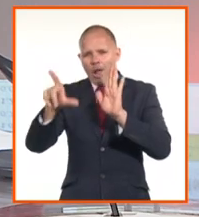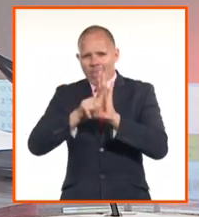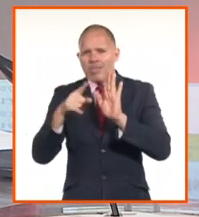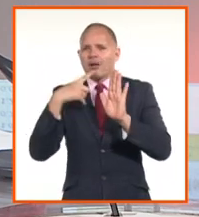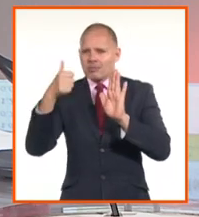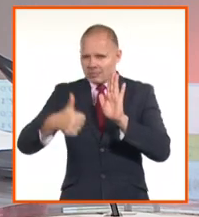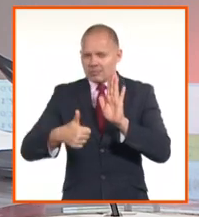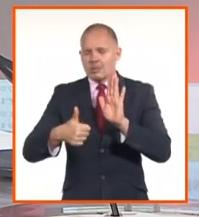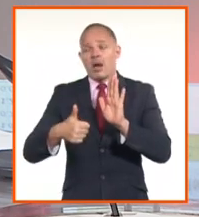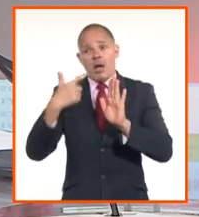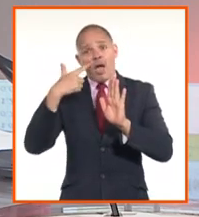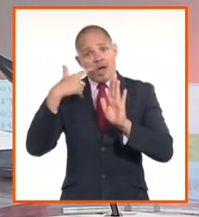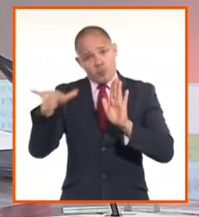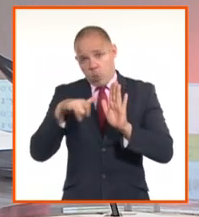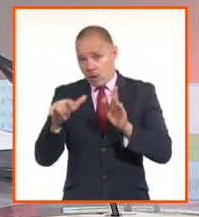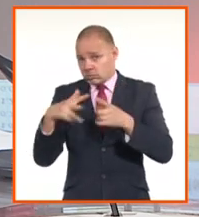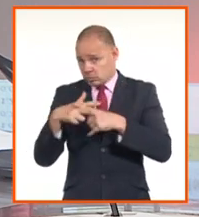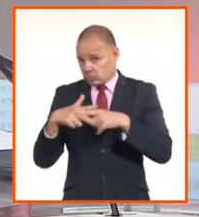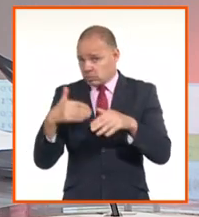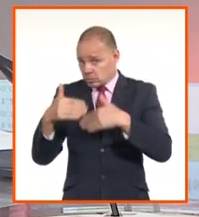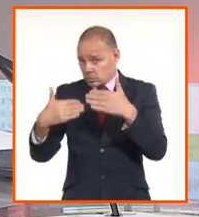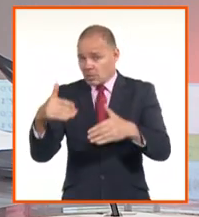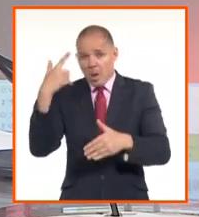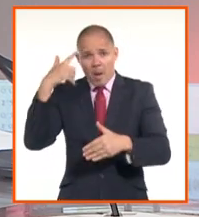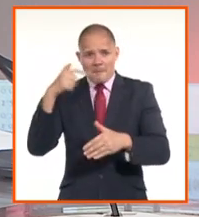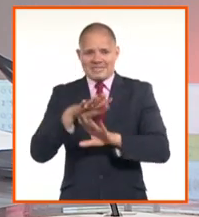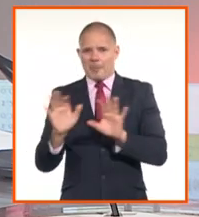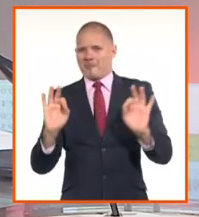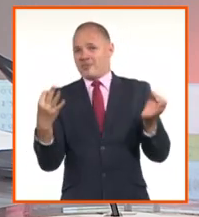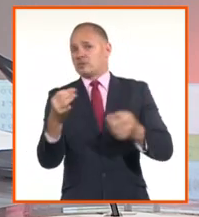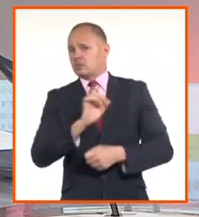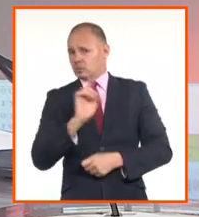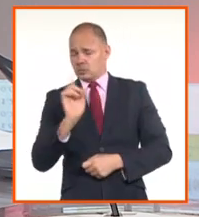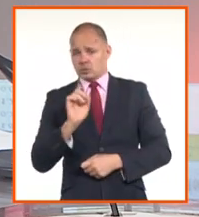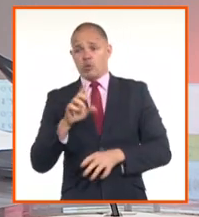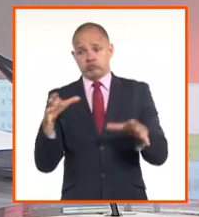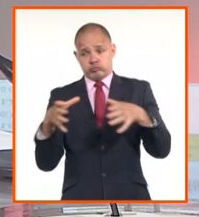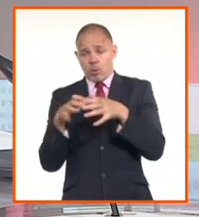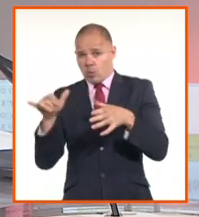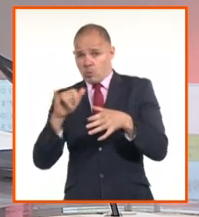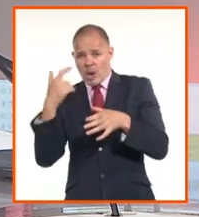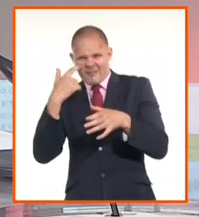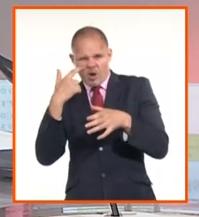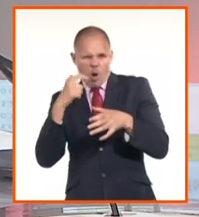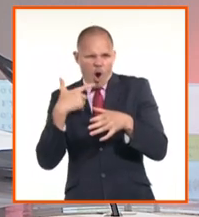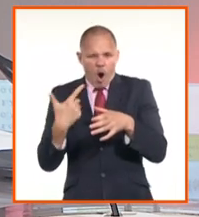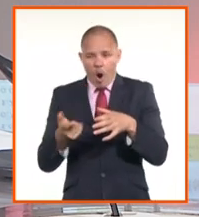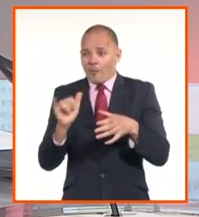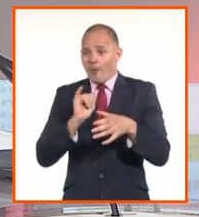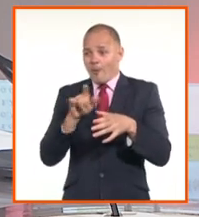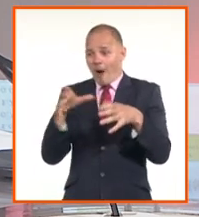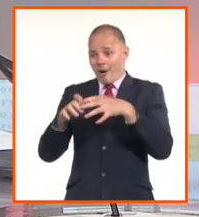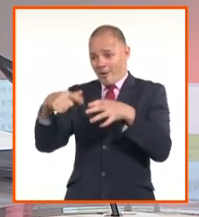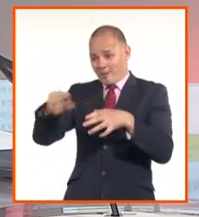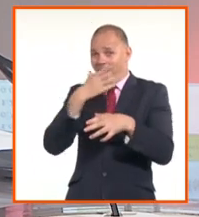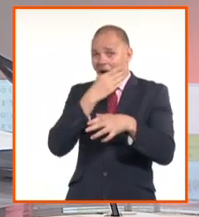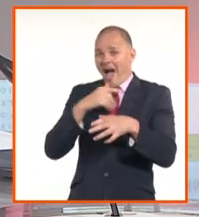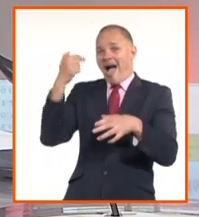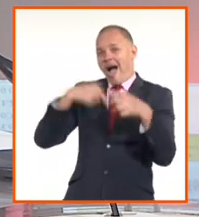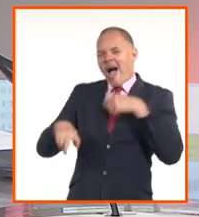ahí, que seguimos trabajando, porque ese equipo sigue constantemente trabajando. Ellos están ahí viendo la mesa redonda, apoyándonos